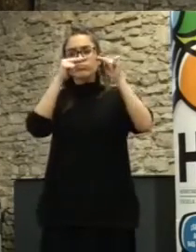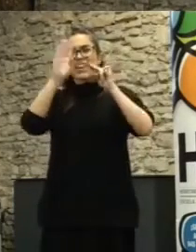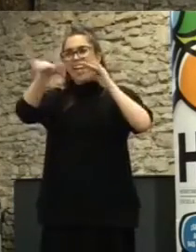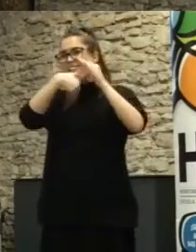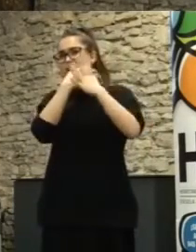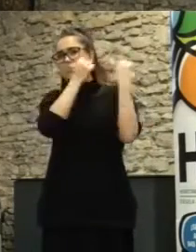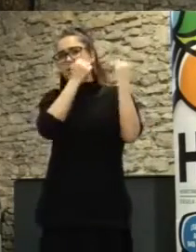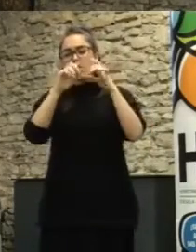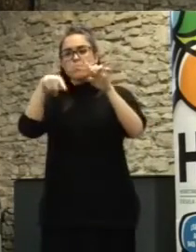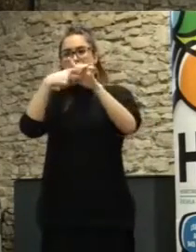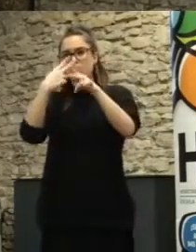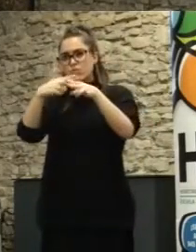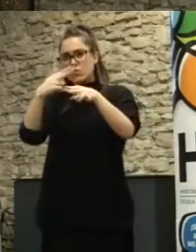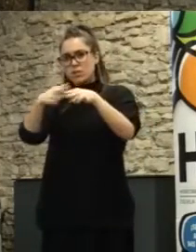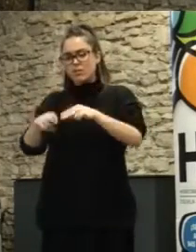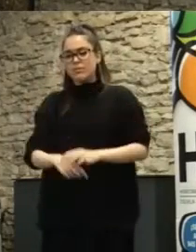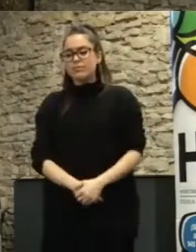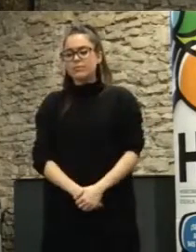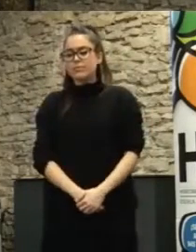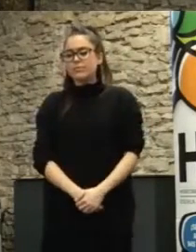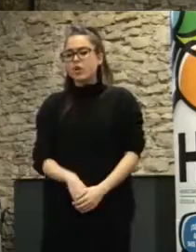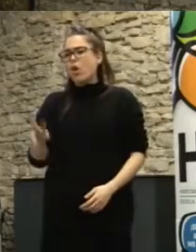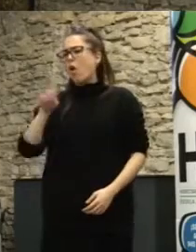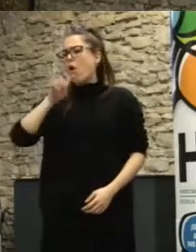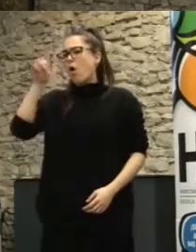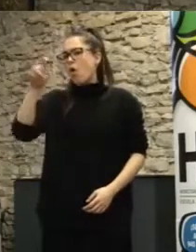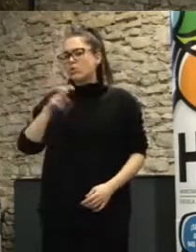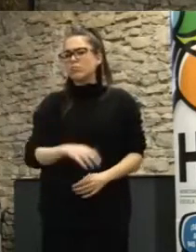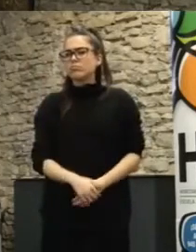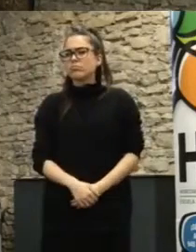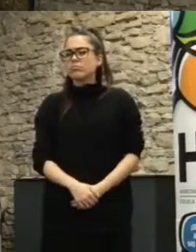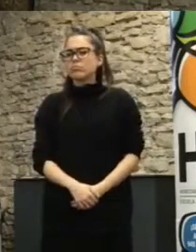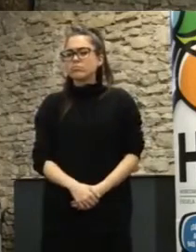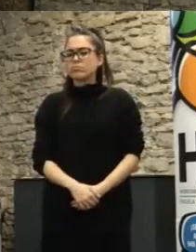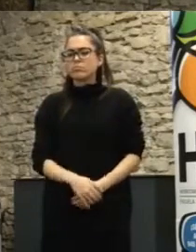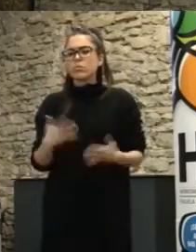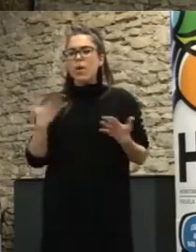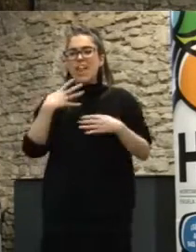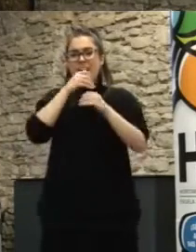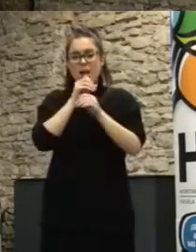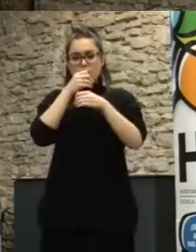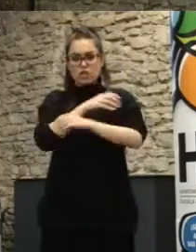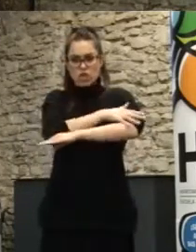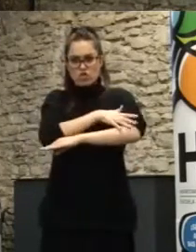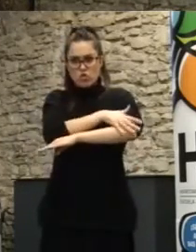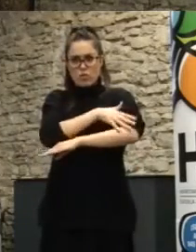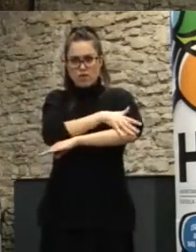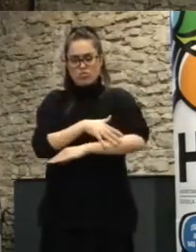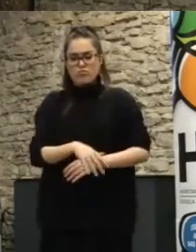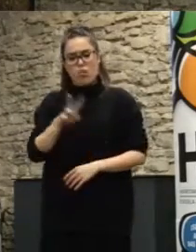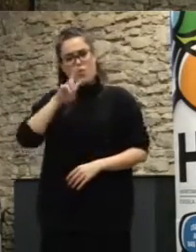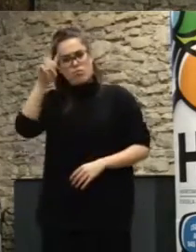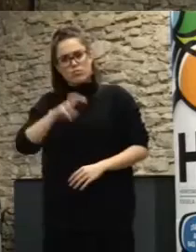política otra de las tendencias que ha habido en los últimos años es el de los laboratorios de gobierno que es la lógica